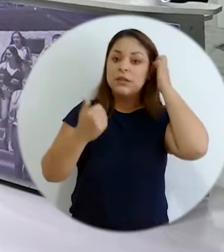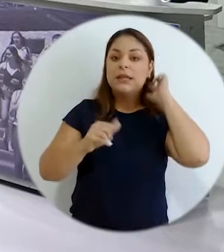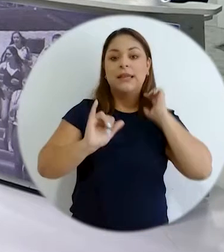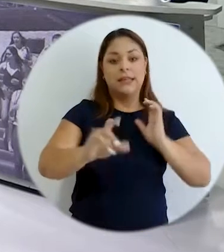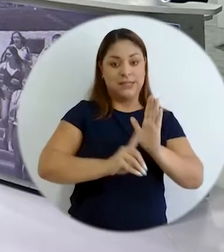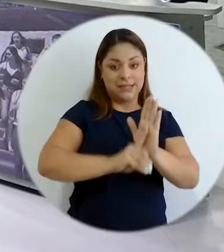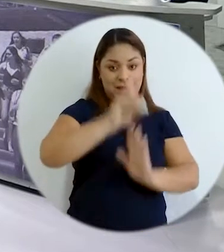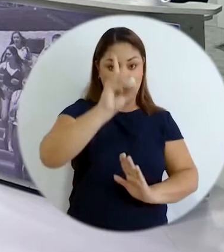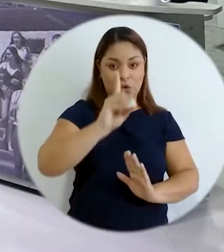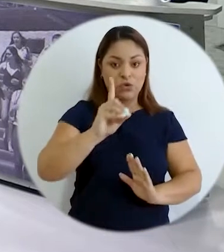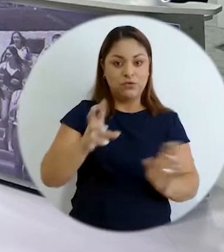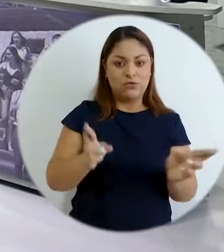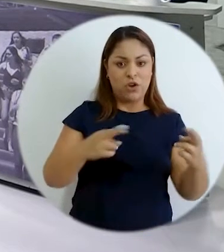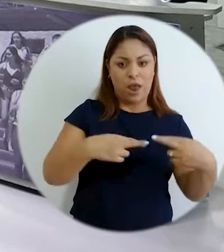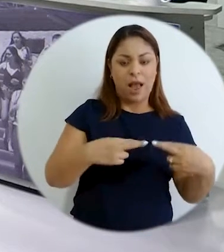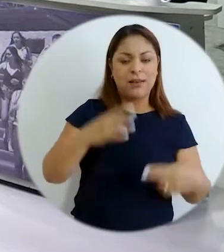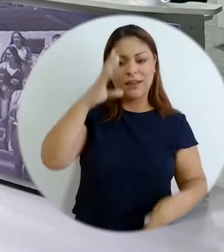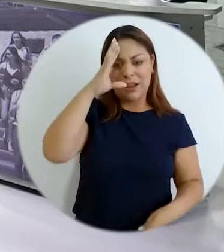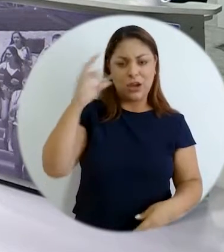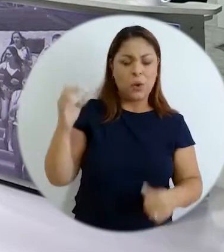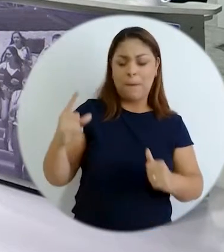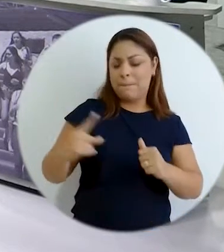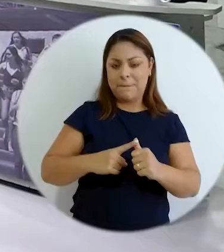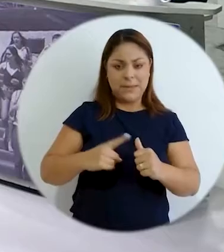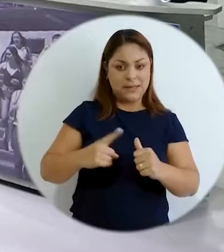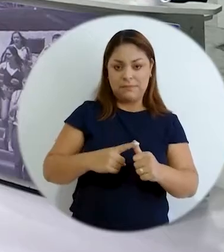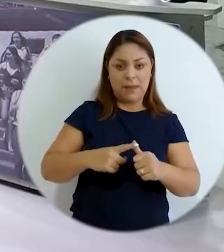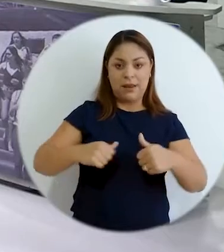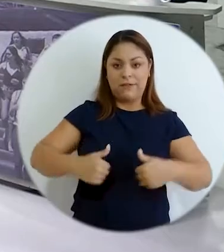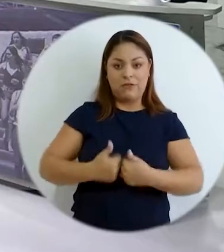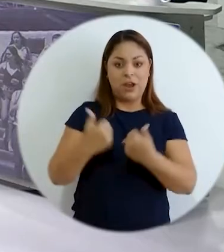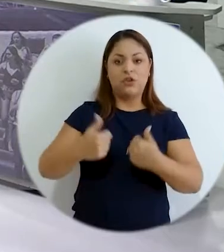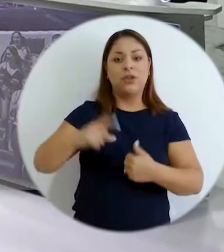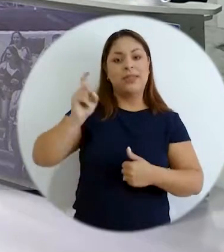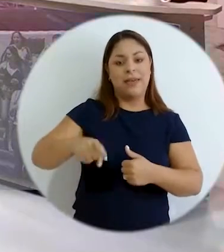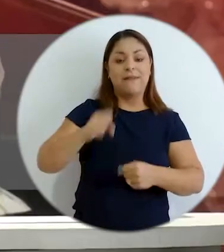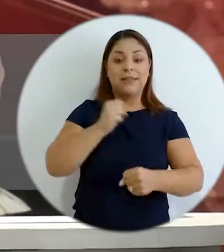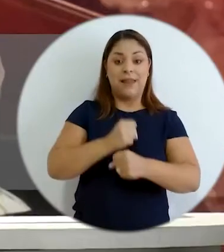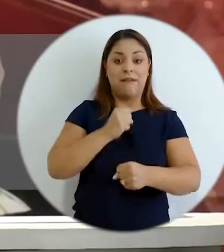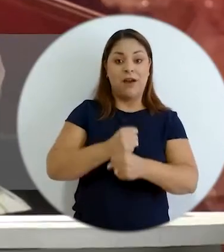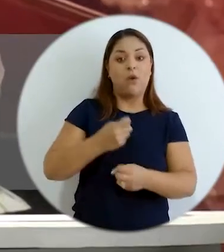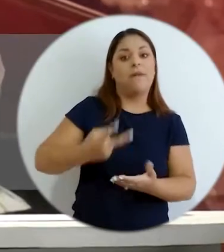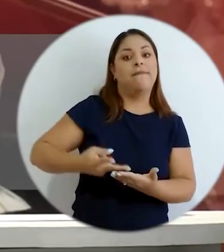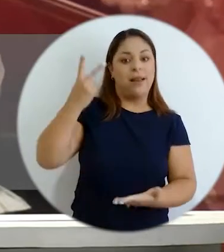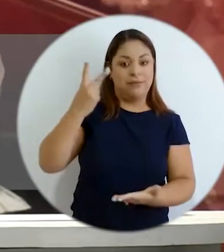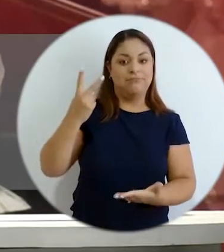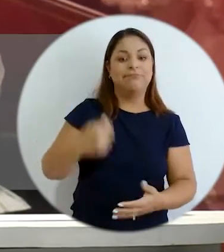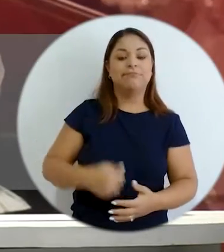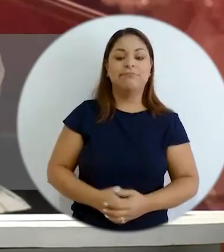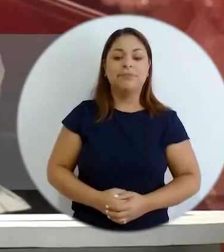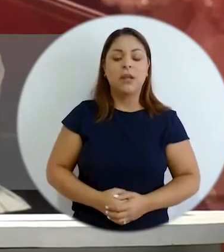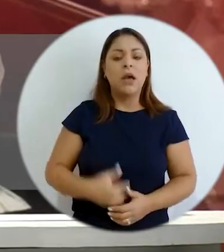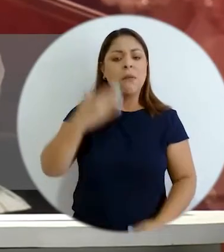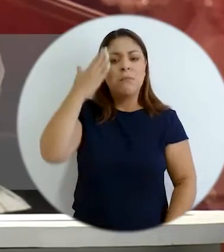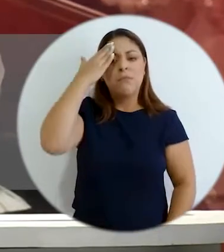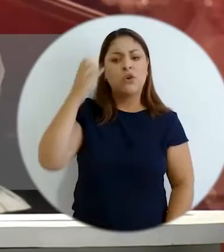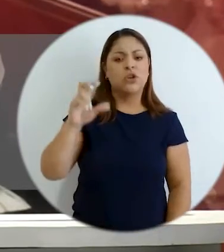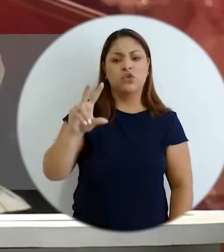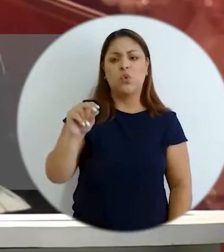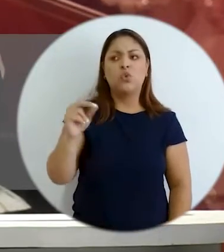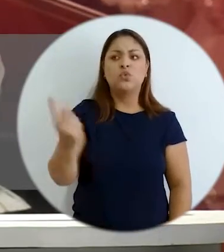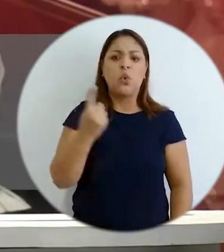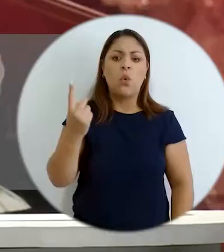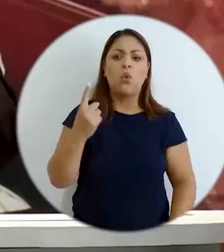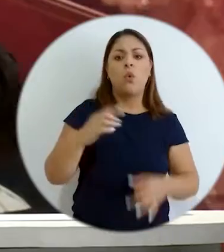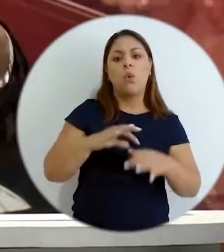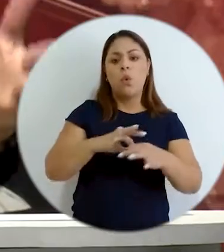desarrollo regional yo creo que el principal reto de las redes es en hacer trabajo que valga la pena porque no es tanto